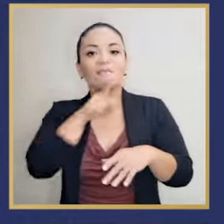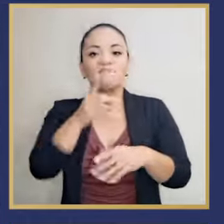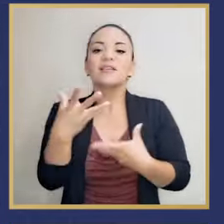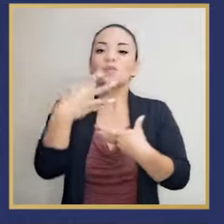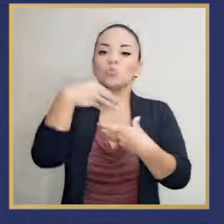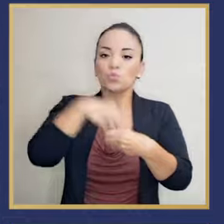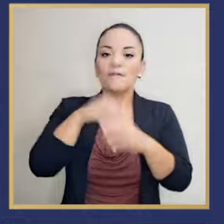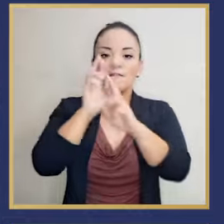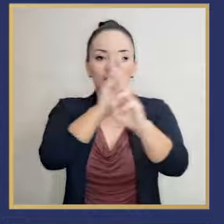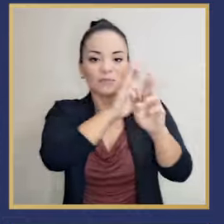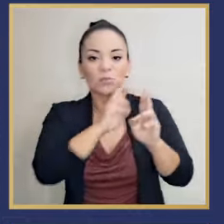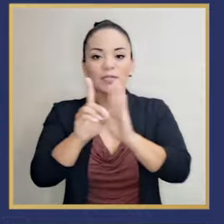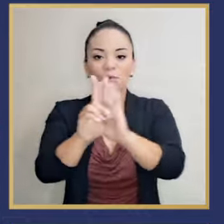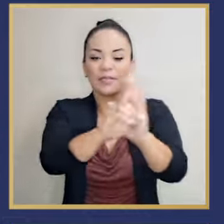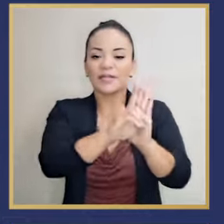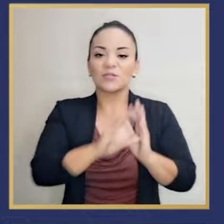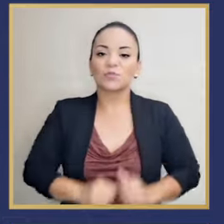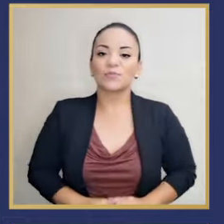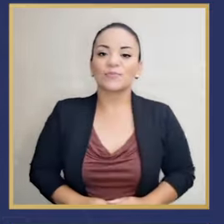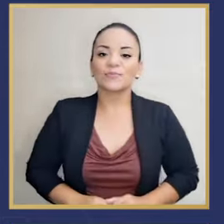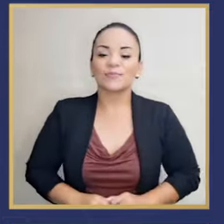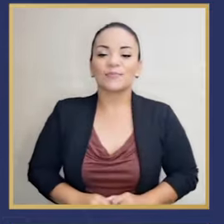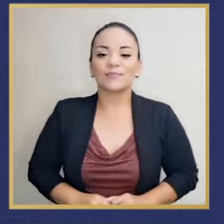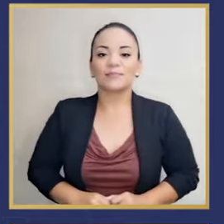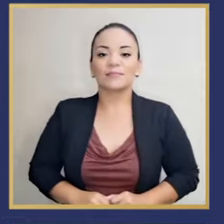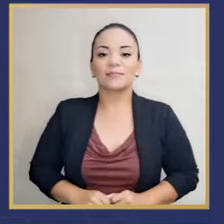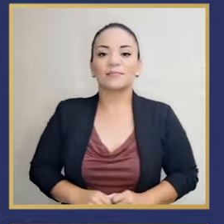inclusiva y respetuosa de los derechos.